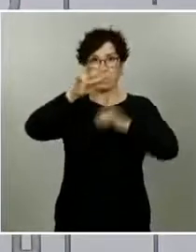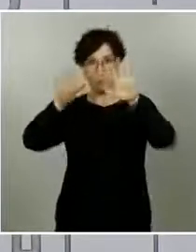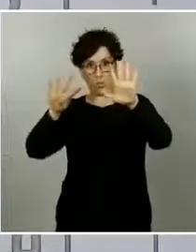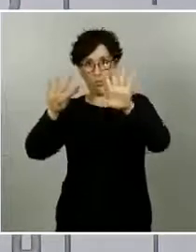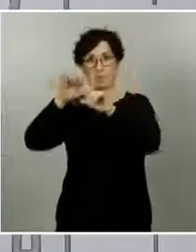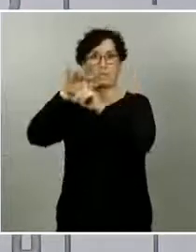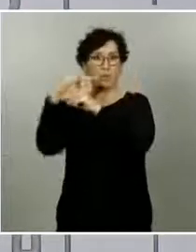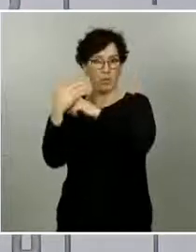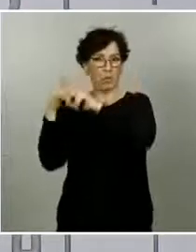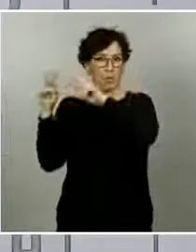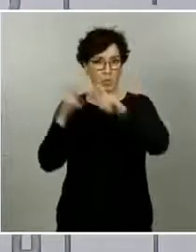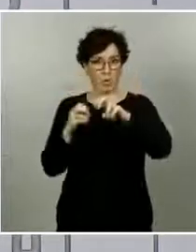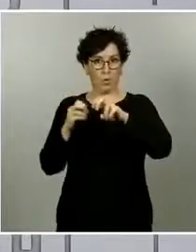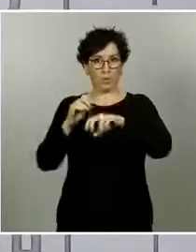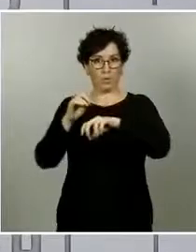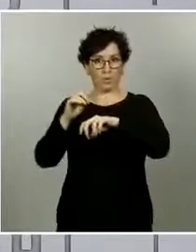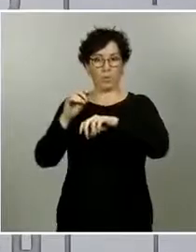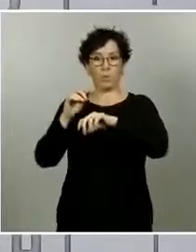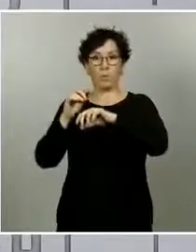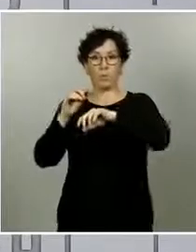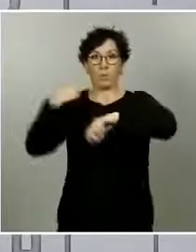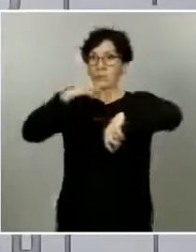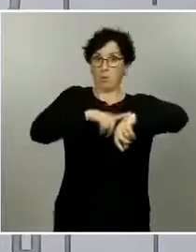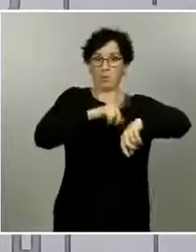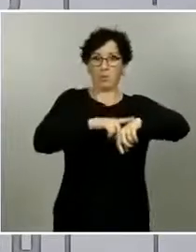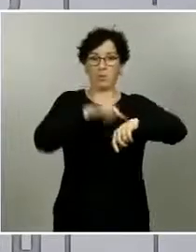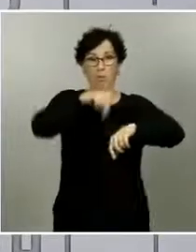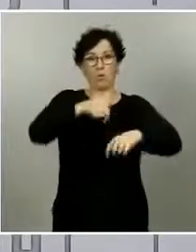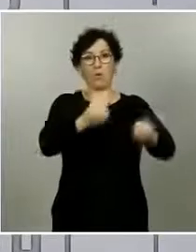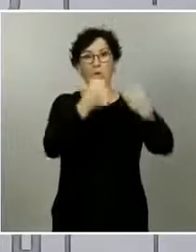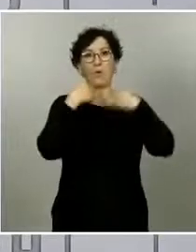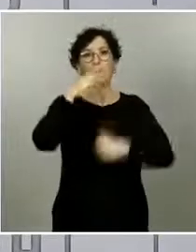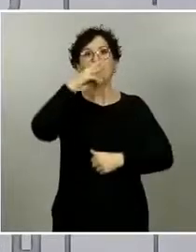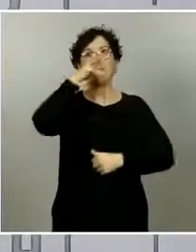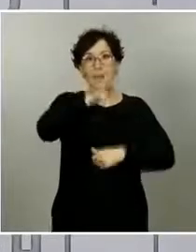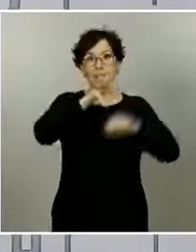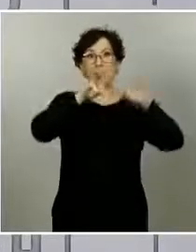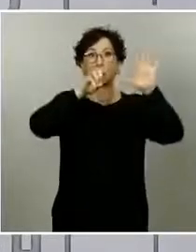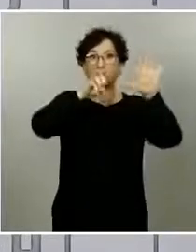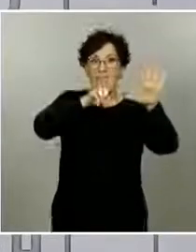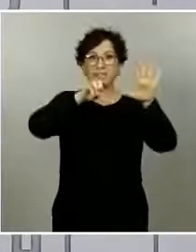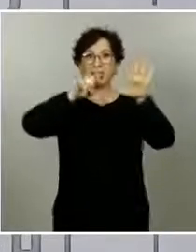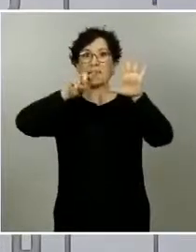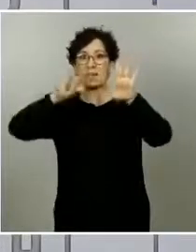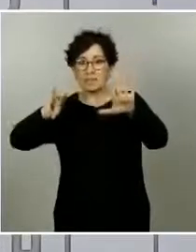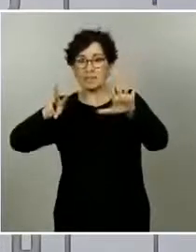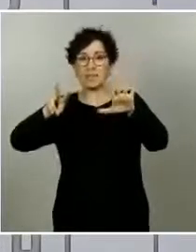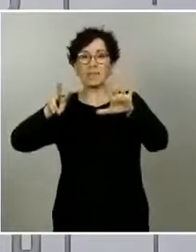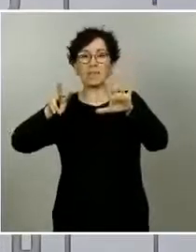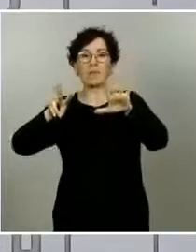al mismo tiempo que se notifican 529 casos, también se han notificado, por ejemplo, a día de hoy,